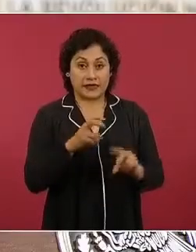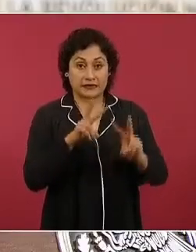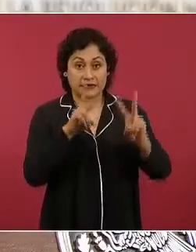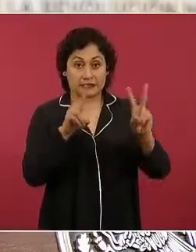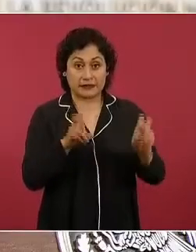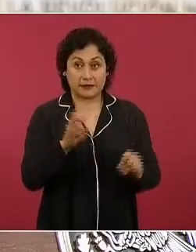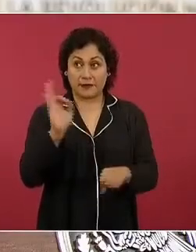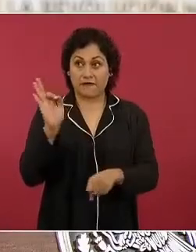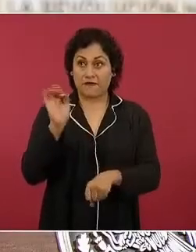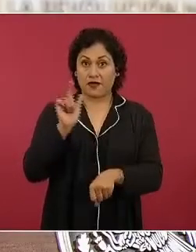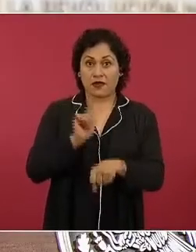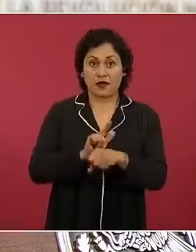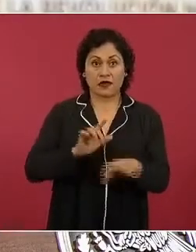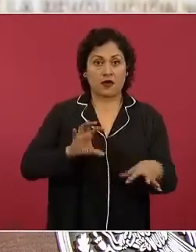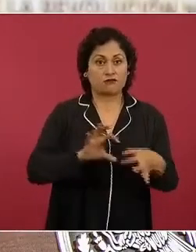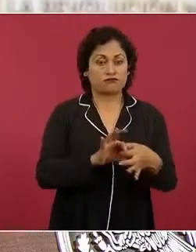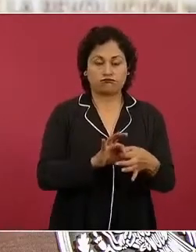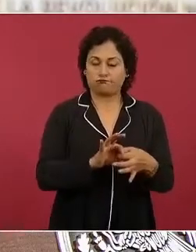federal.